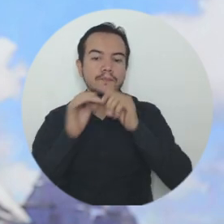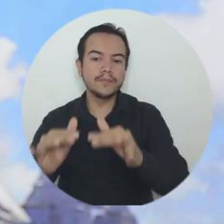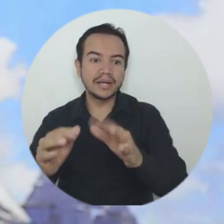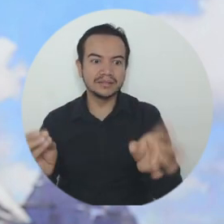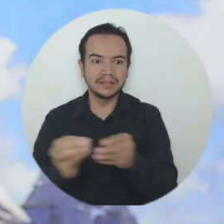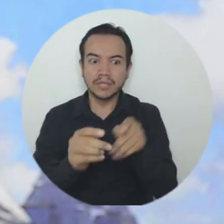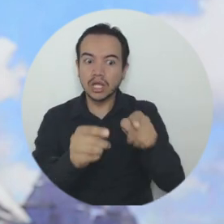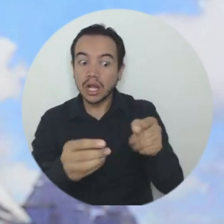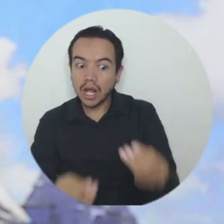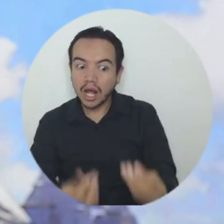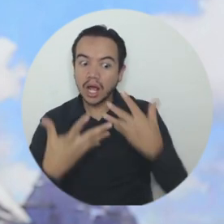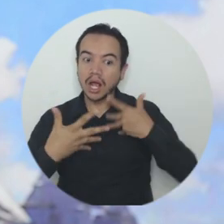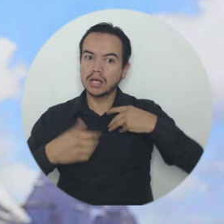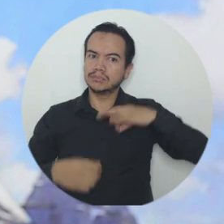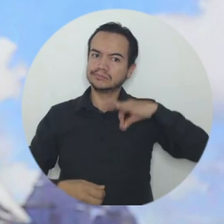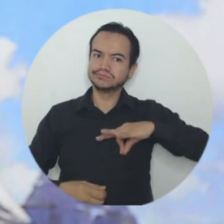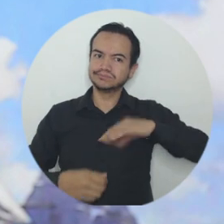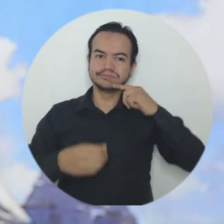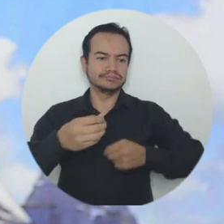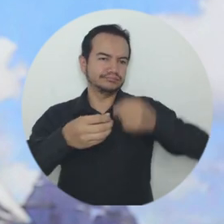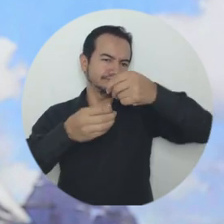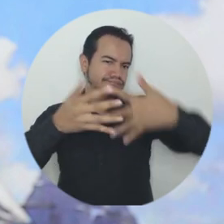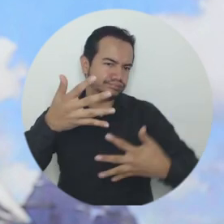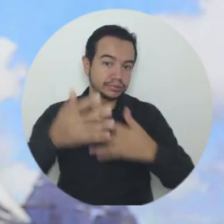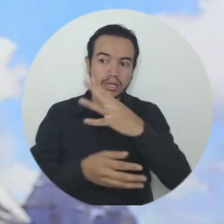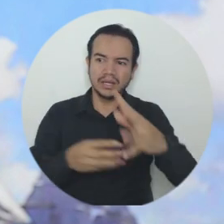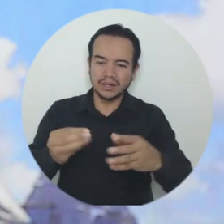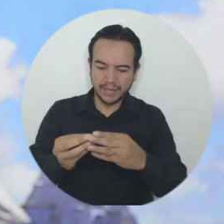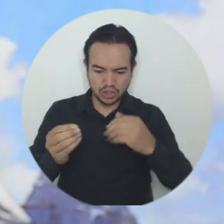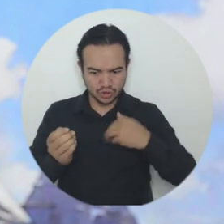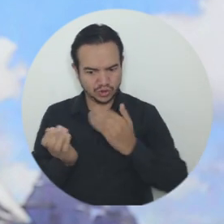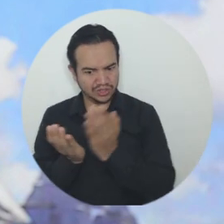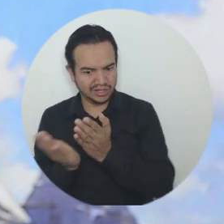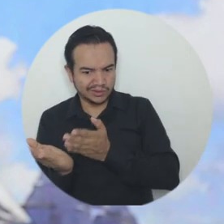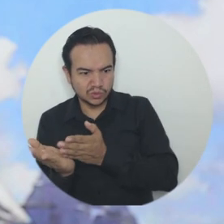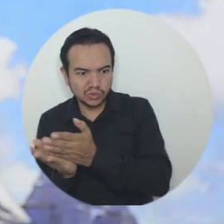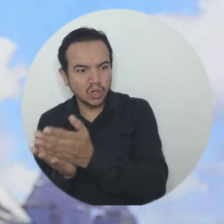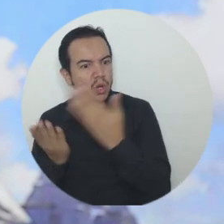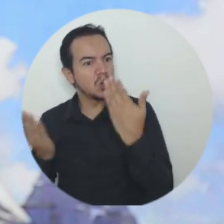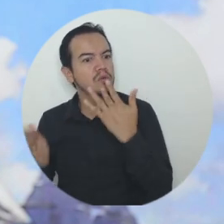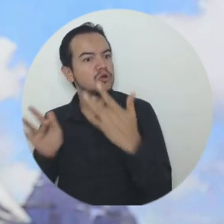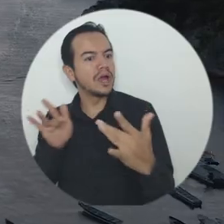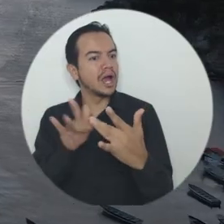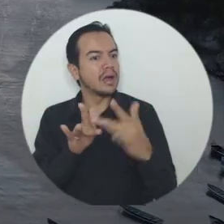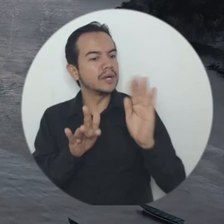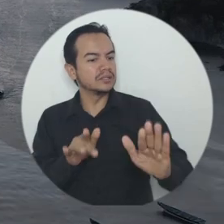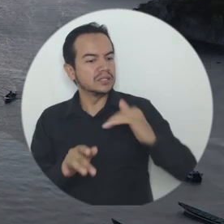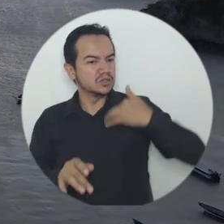pública que hay relacionada con el mar, las oportunidades que tienen desde el ámbito de sus carreras para poder